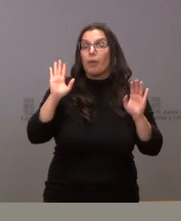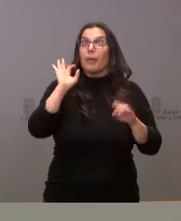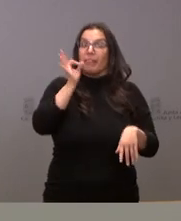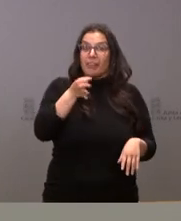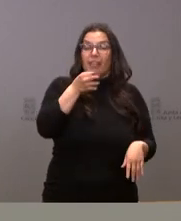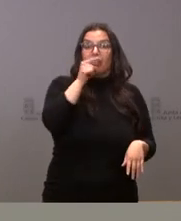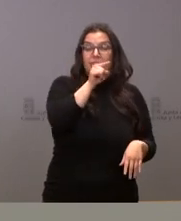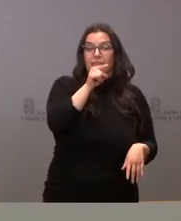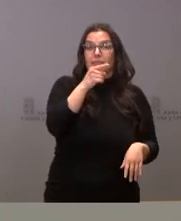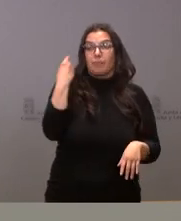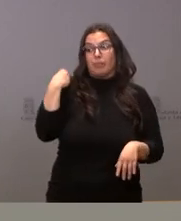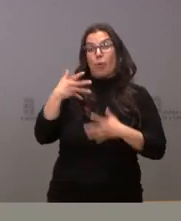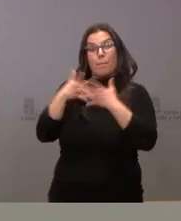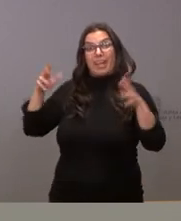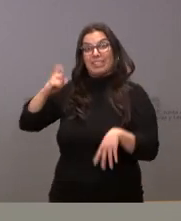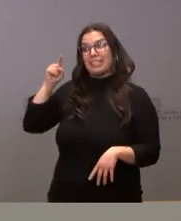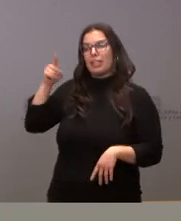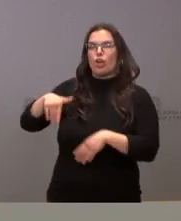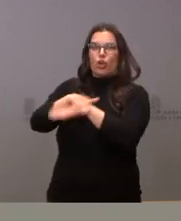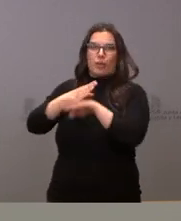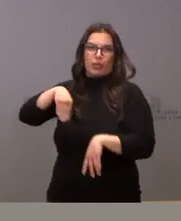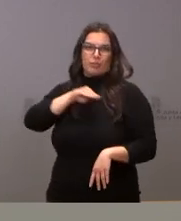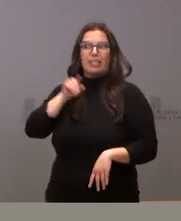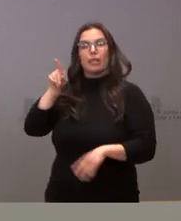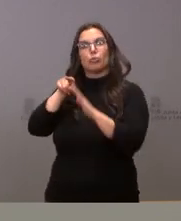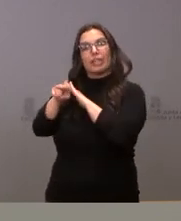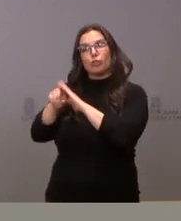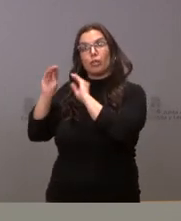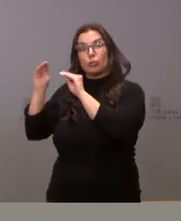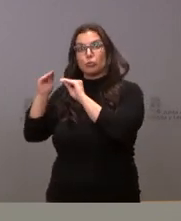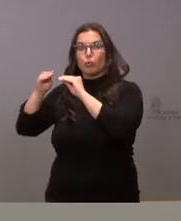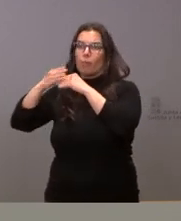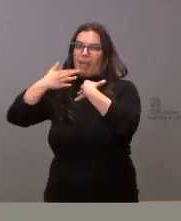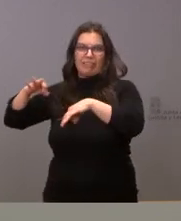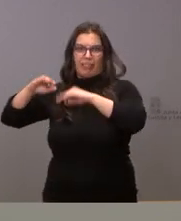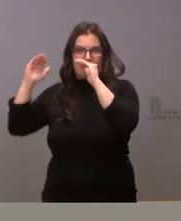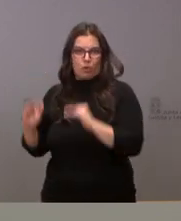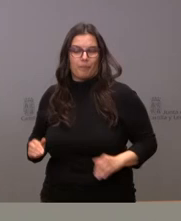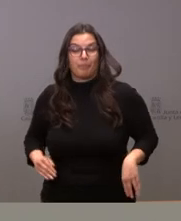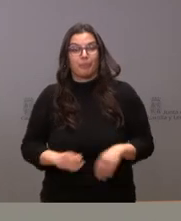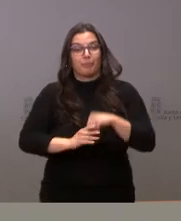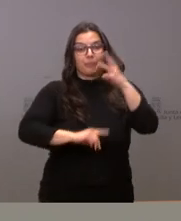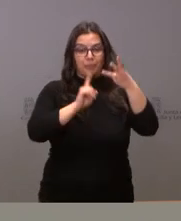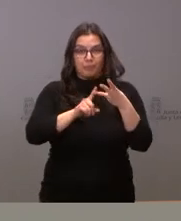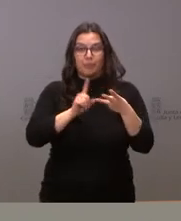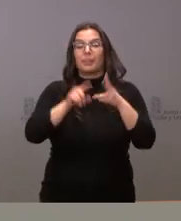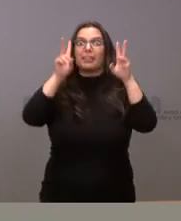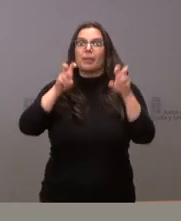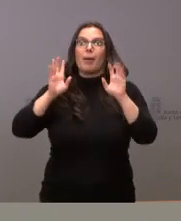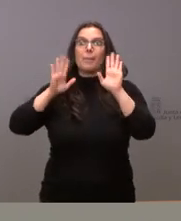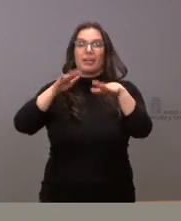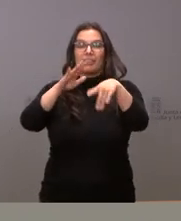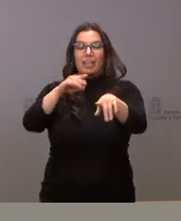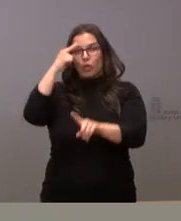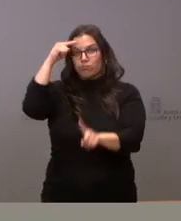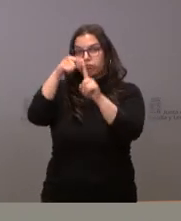impactos corresponden al gobierno y que el gobierno ha decidido reducir trámites al respecto y por último como vemos la manifestación por León pues una doble